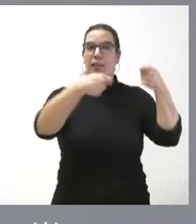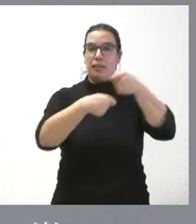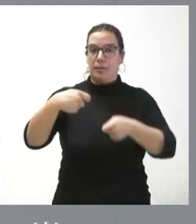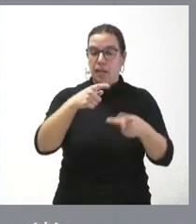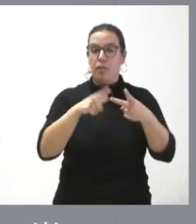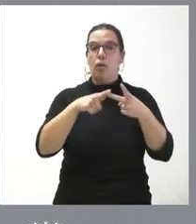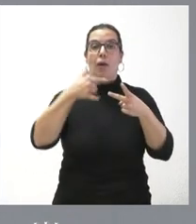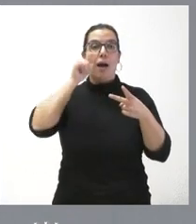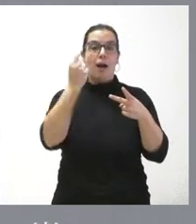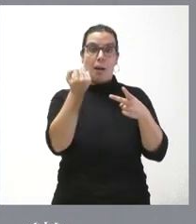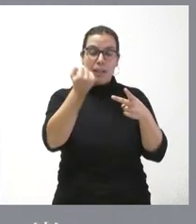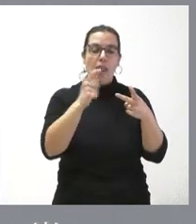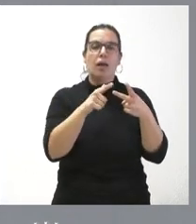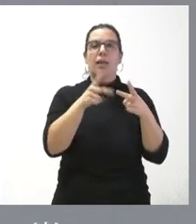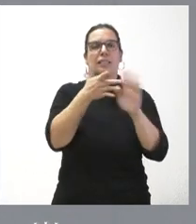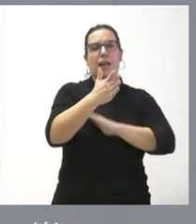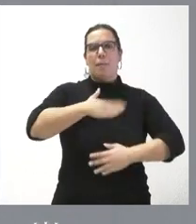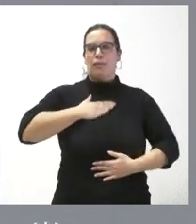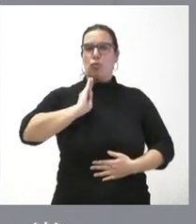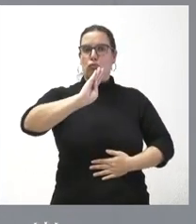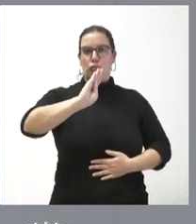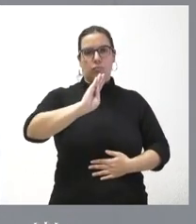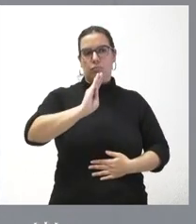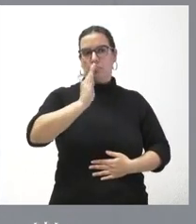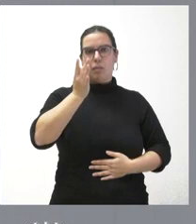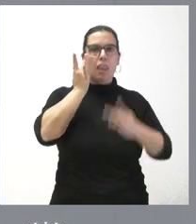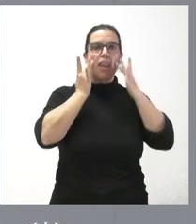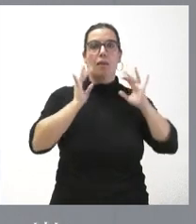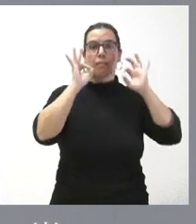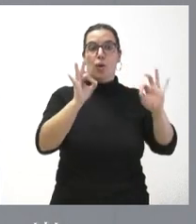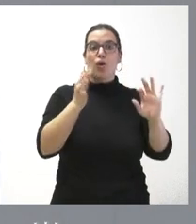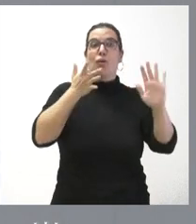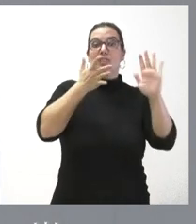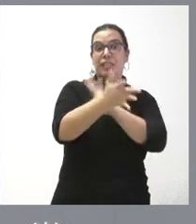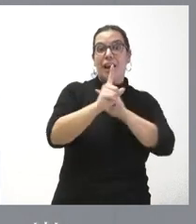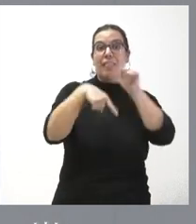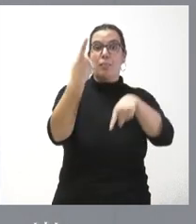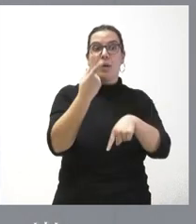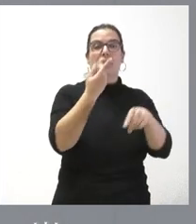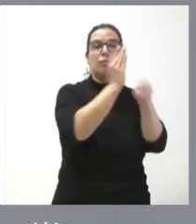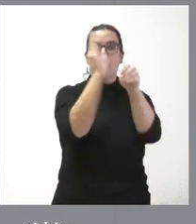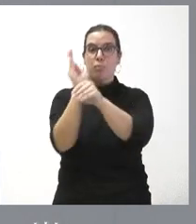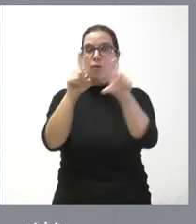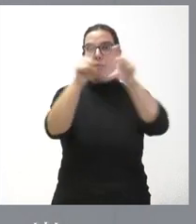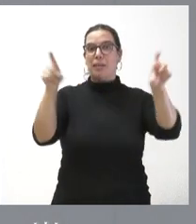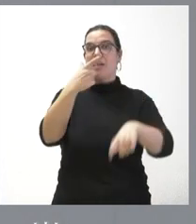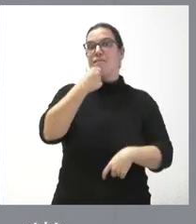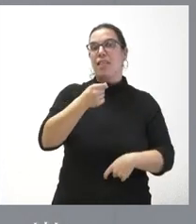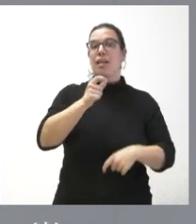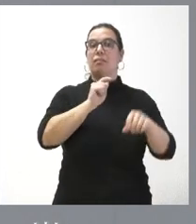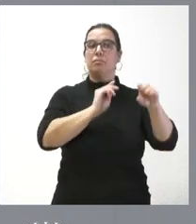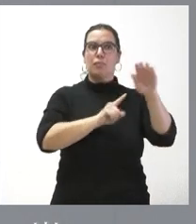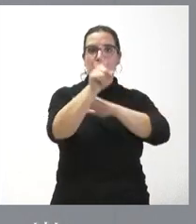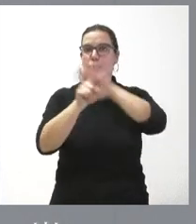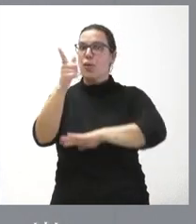constituye un elemento propio de su patrimonio neto y, por tanto, facilita la financiación de las empresas, facilita su crecimiento, pero también facilita que